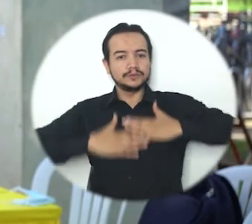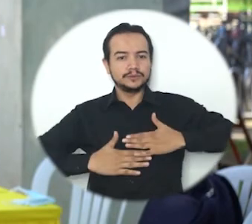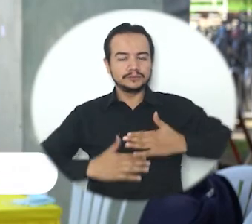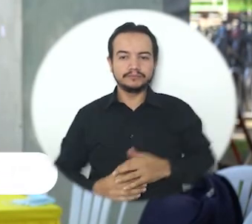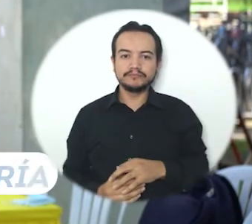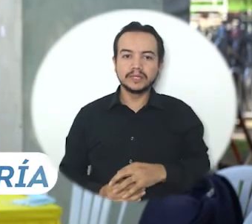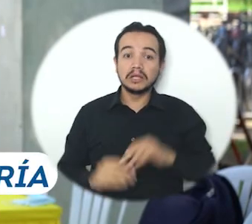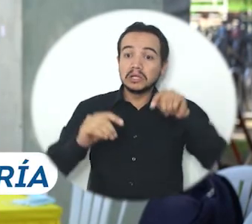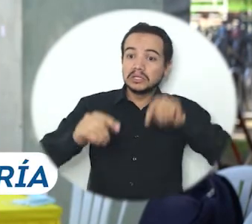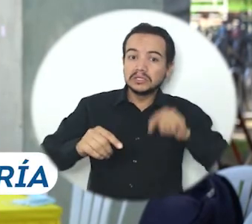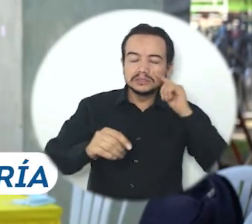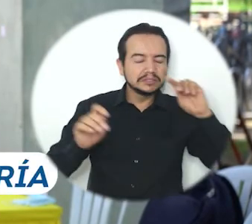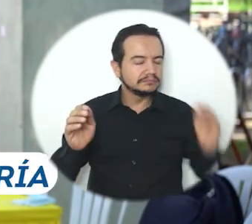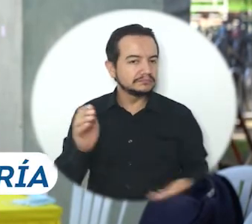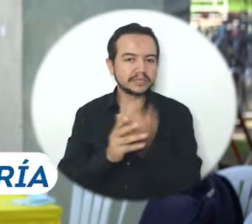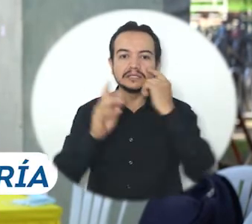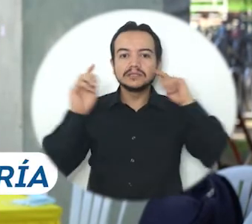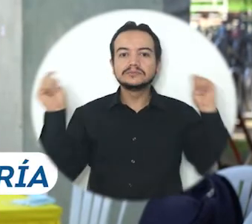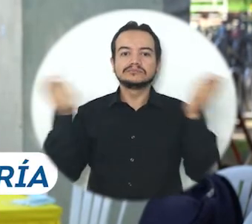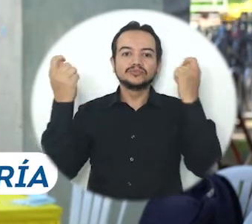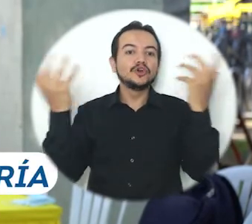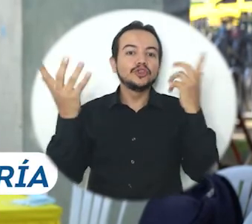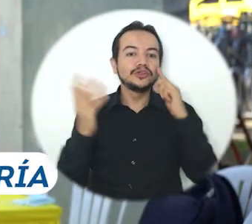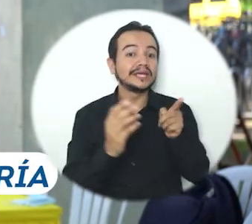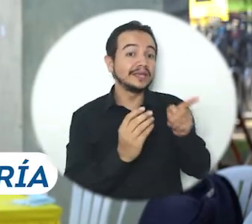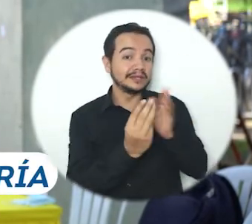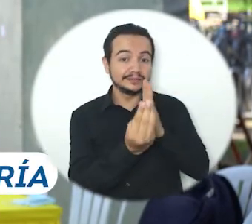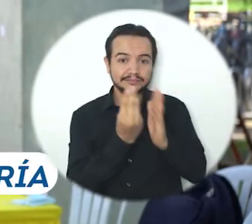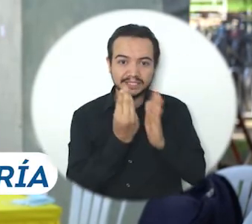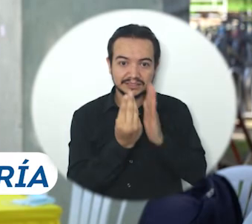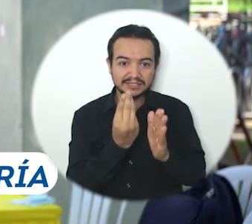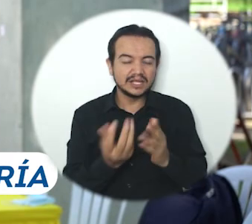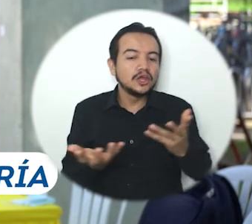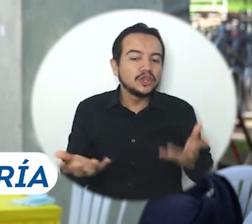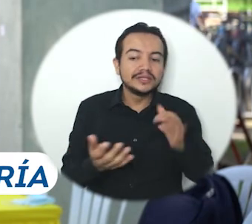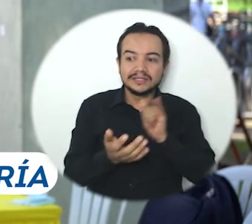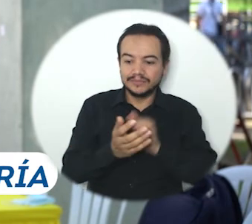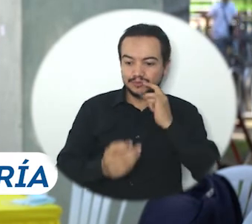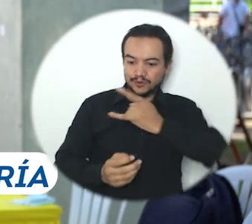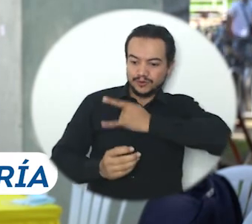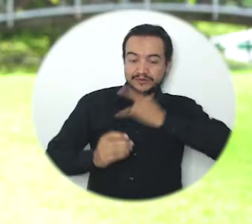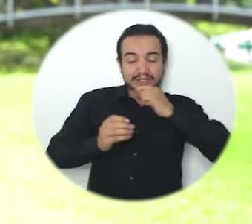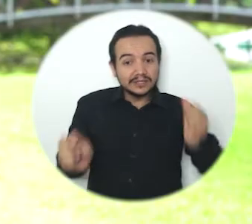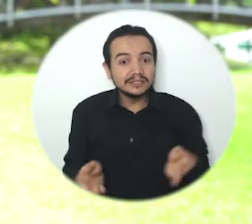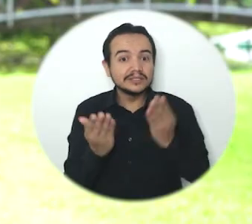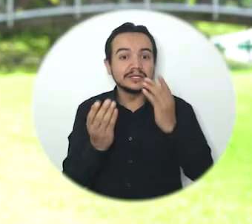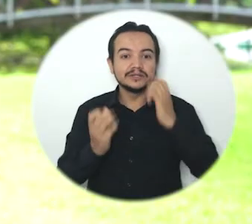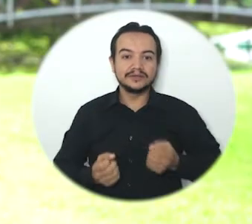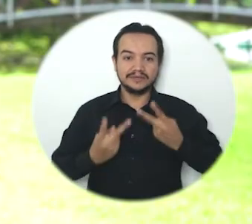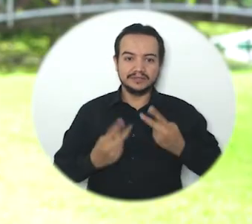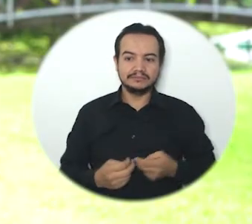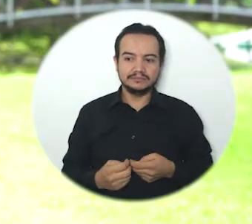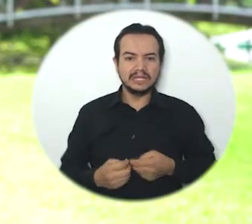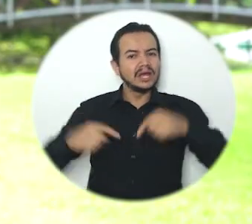estamos celebrando la vida se da el inicio de la campaña de la Dirección de Bienestar Universitario a Unimagdalena por la Vida. La universidad